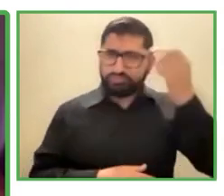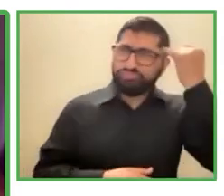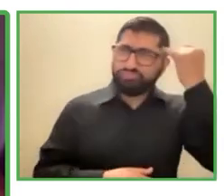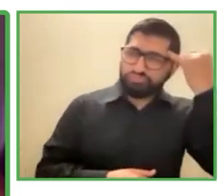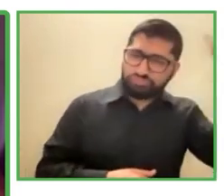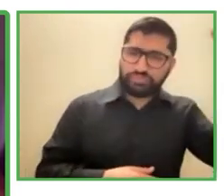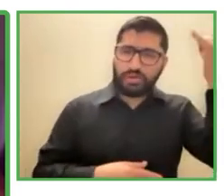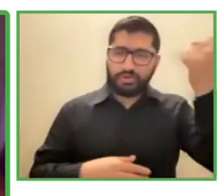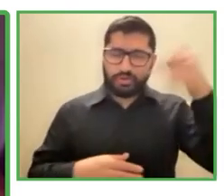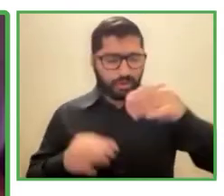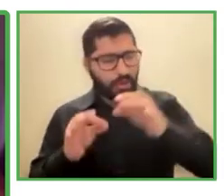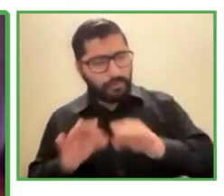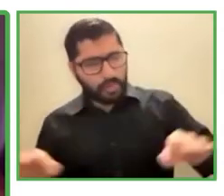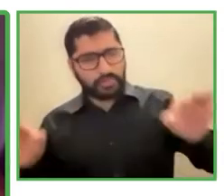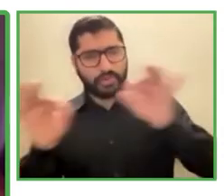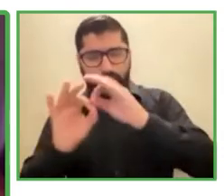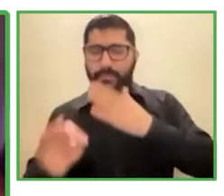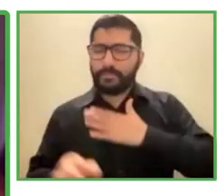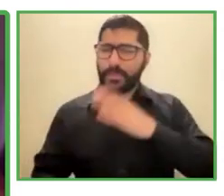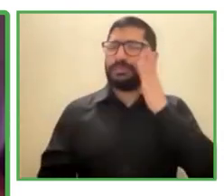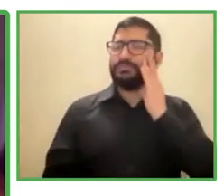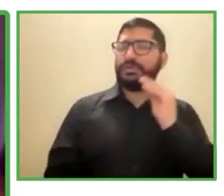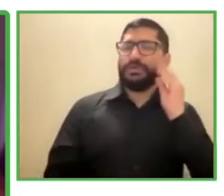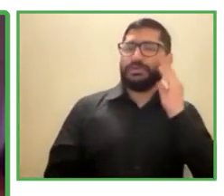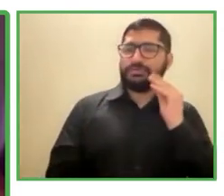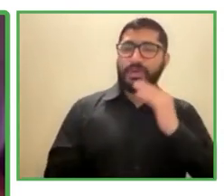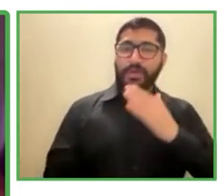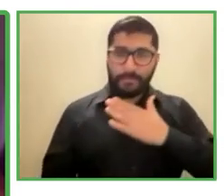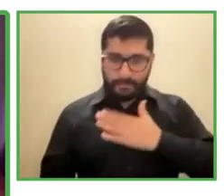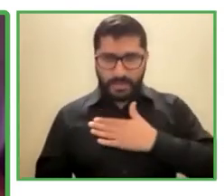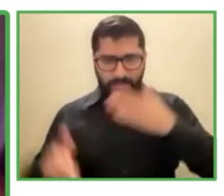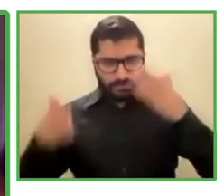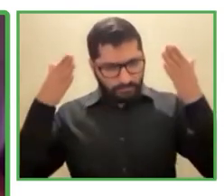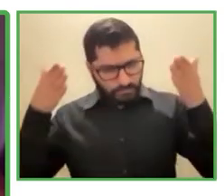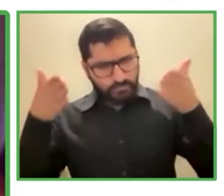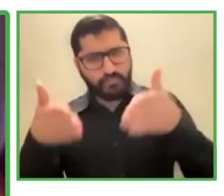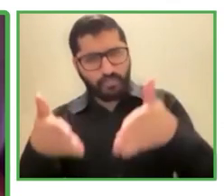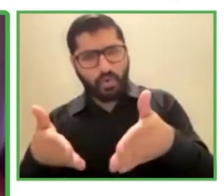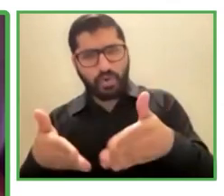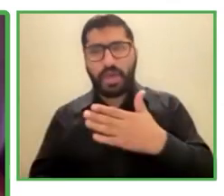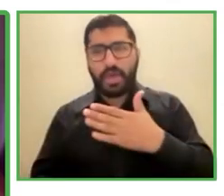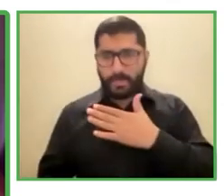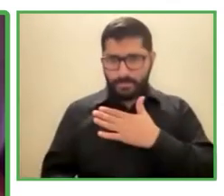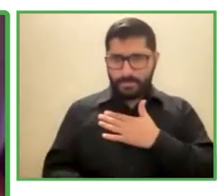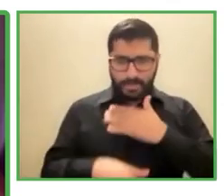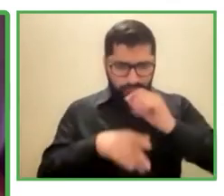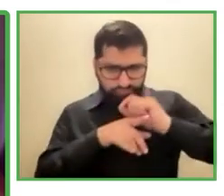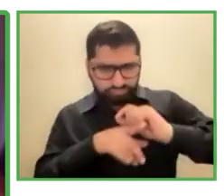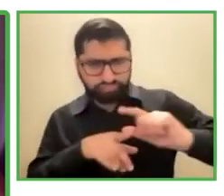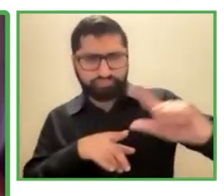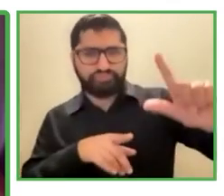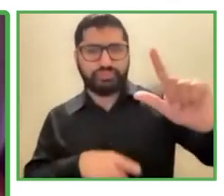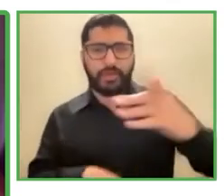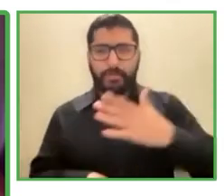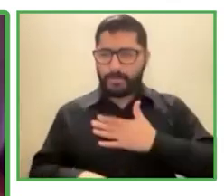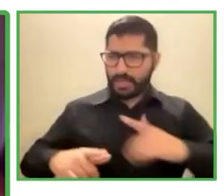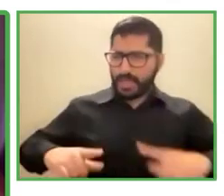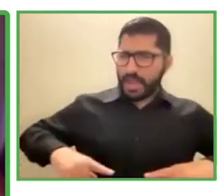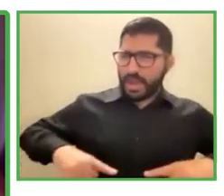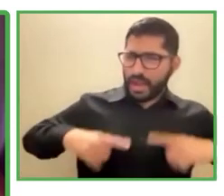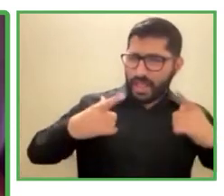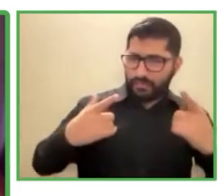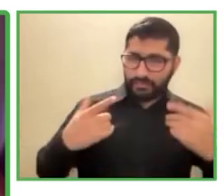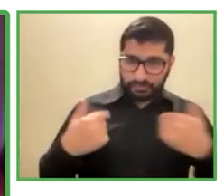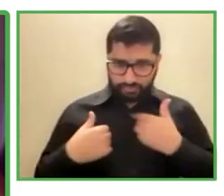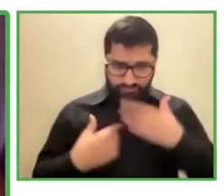experiencia a partir de mi foco de mi entendimiento de mi vida como persona con discapacidad poder ir